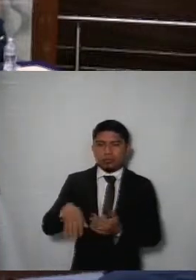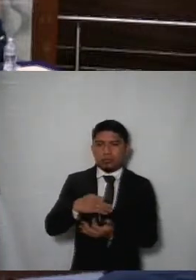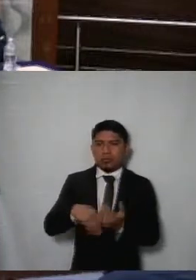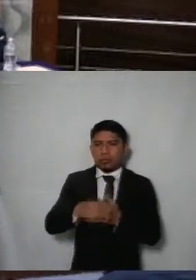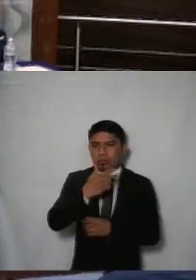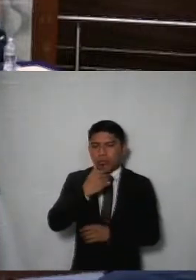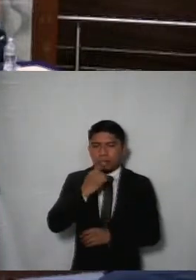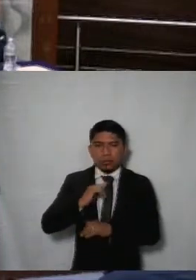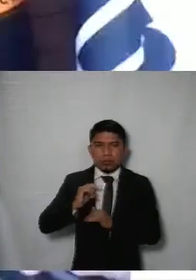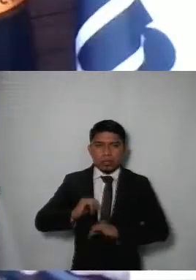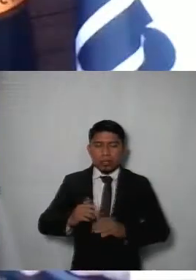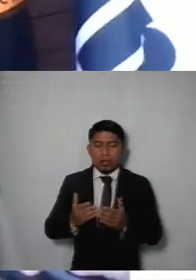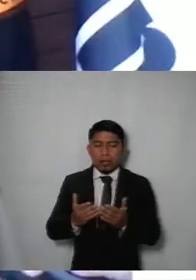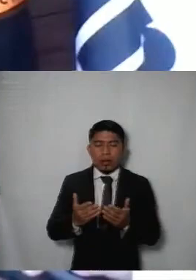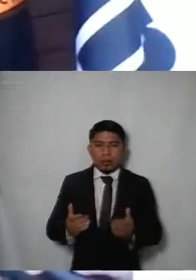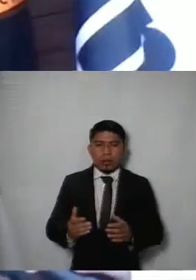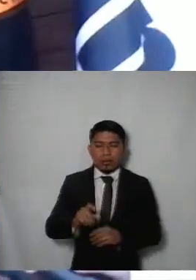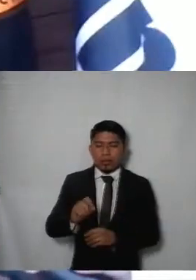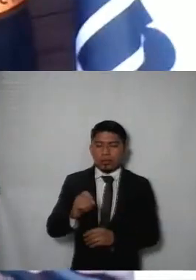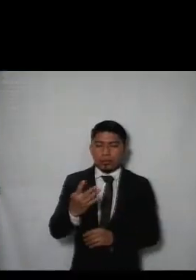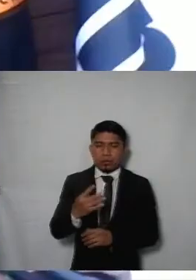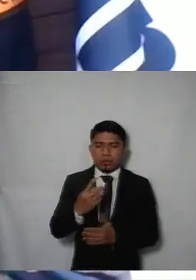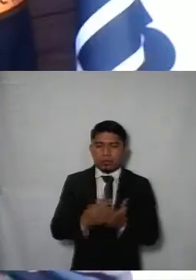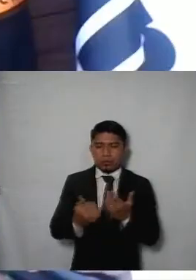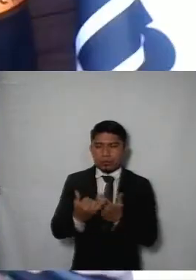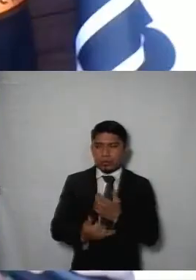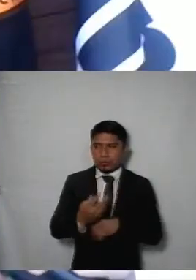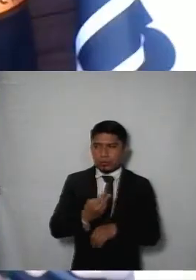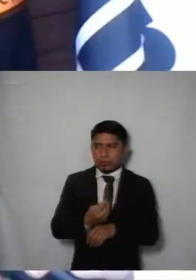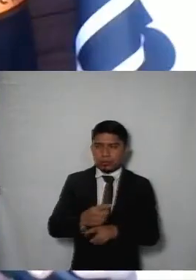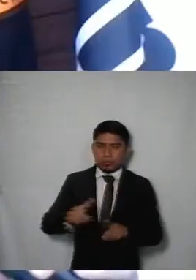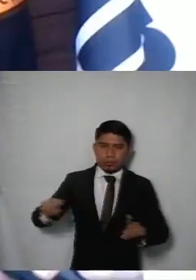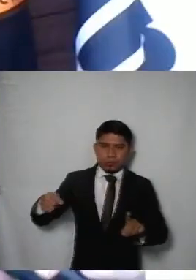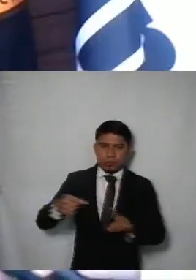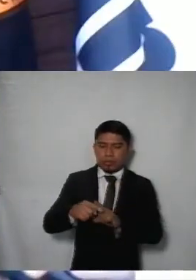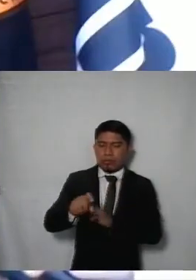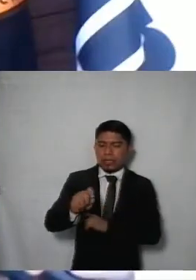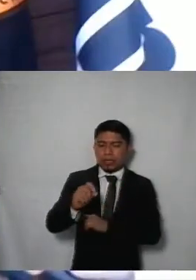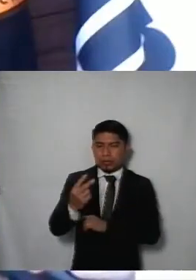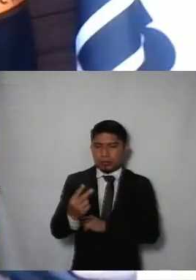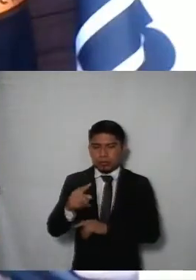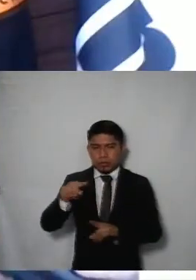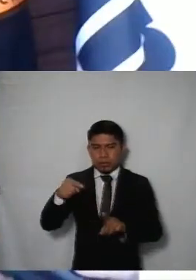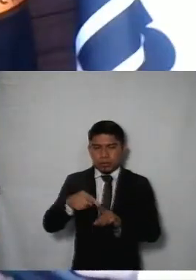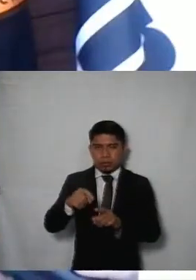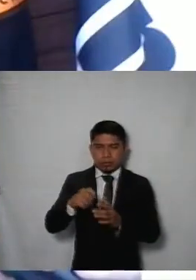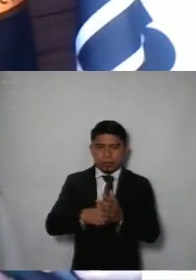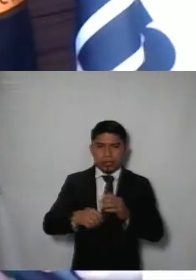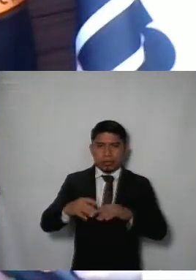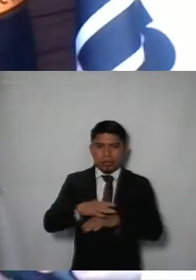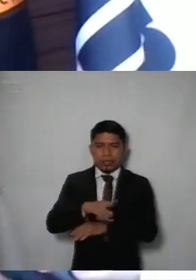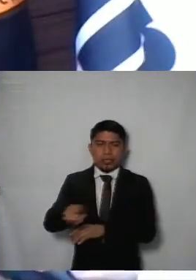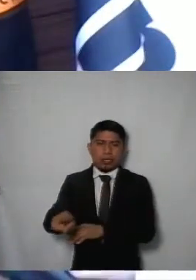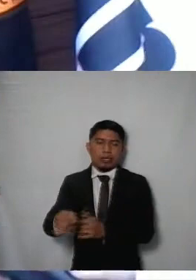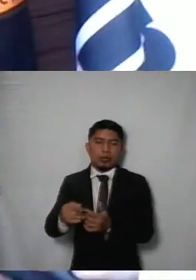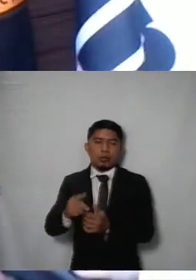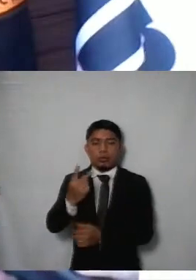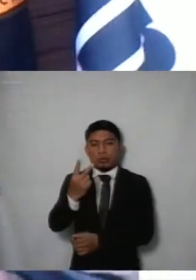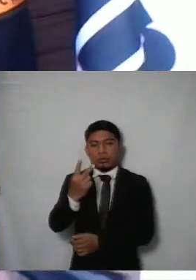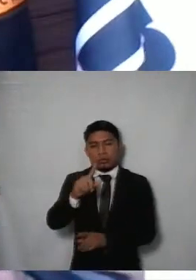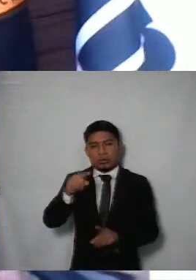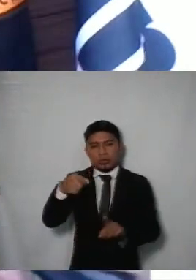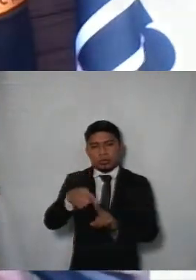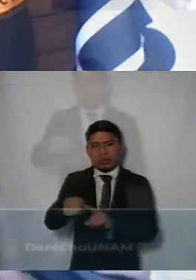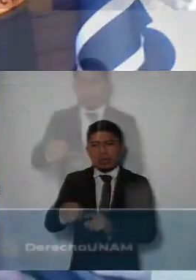comisionadas y comisionados están a su consideración 24 proyectos de resolución 22 con el sentido de revocar y 2 con el